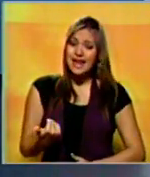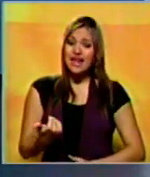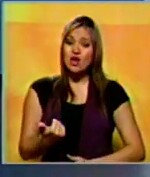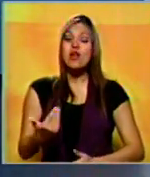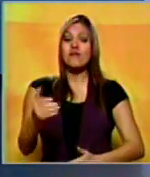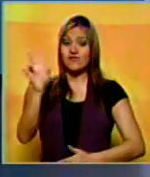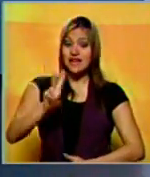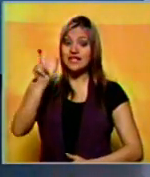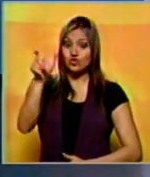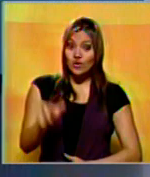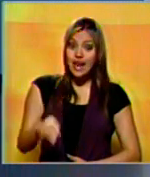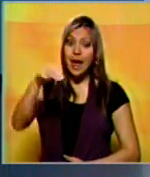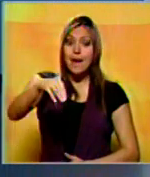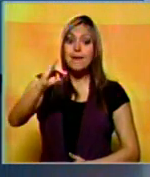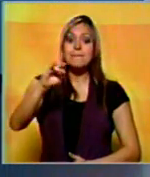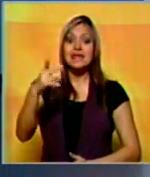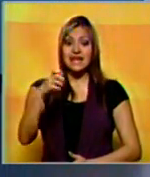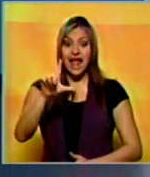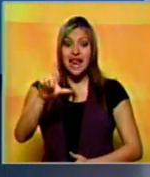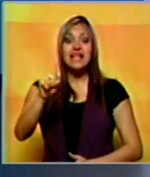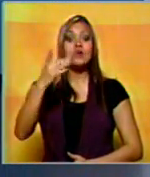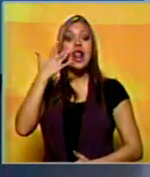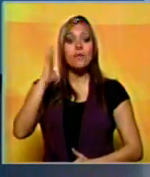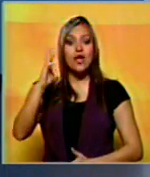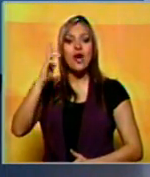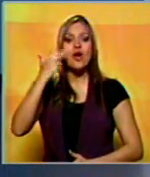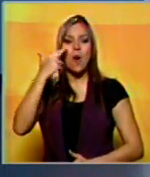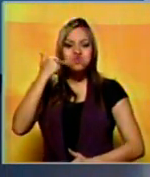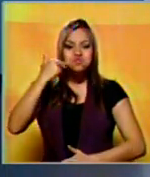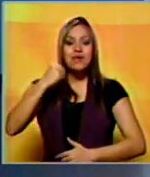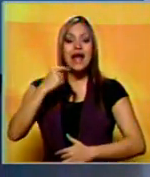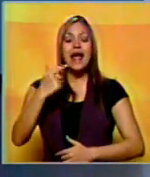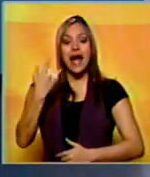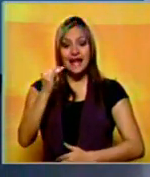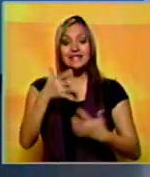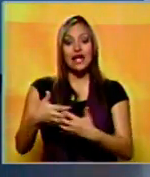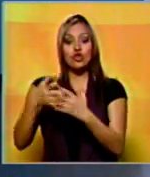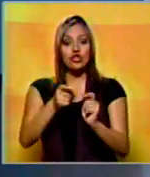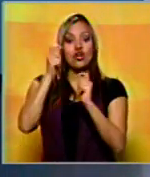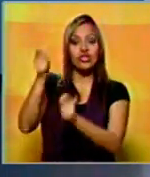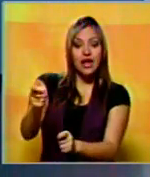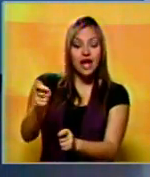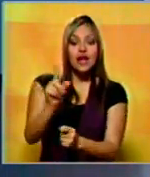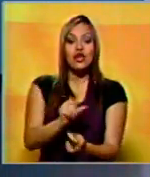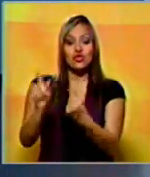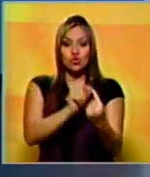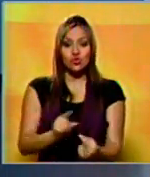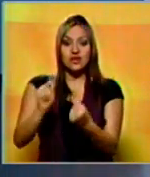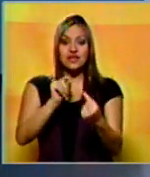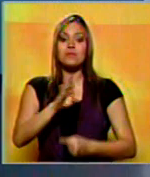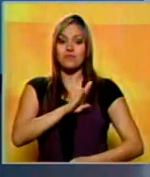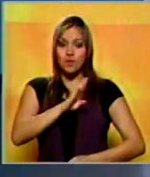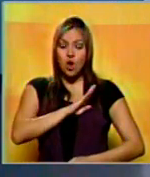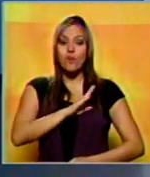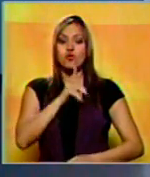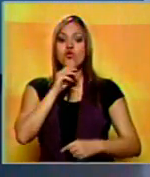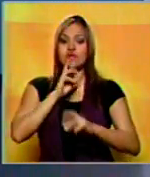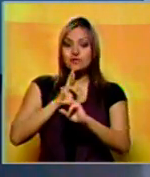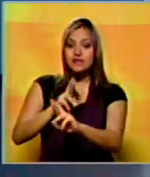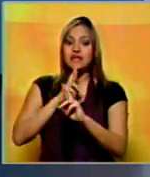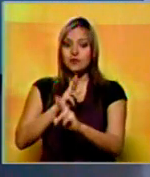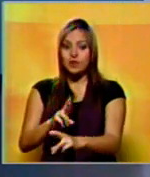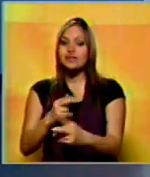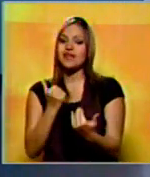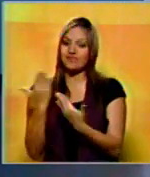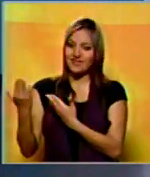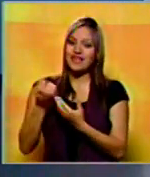el que el venezolano Miguel Cabrera es el fuerte candidato por la liga americana. Así que estén muy pendientes del Twitter, arroba JesúsMarinVV. Ahí les